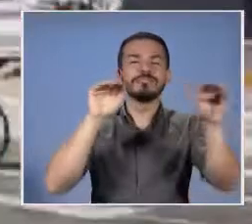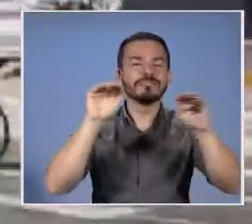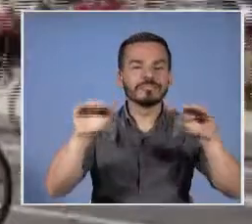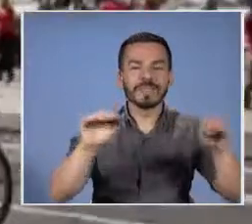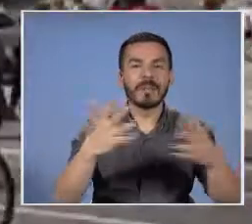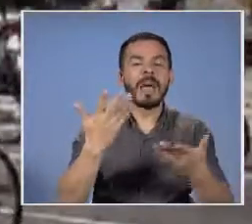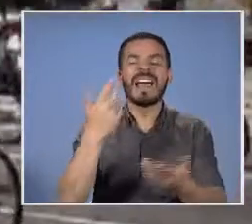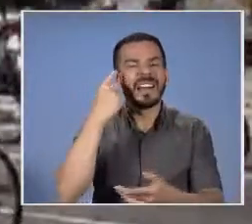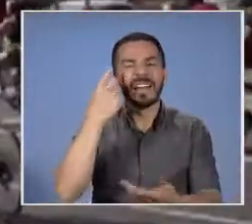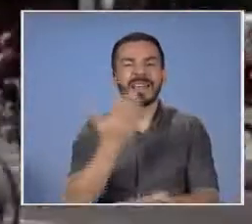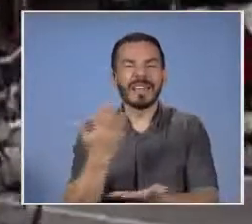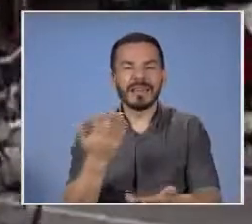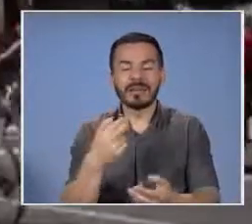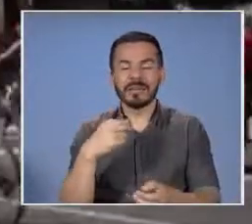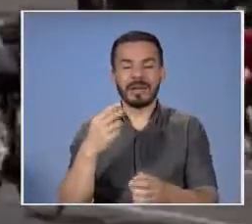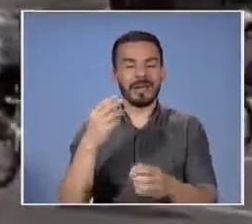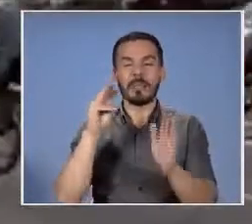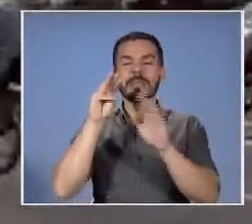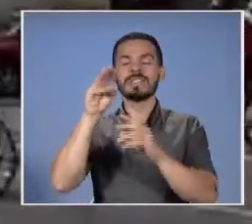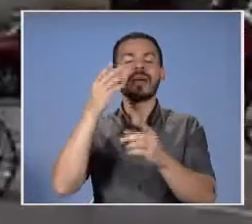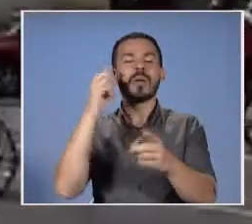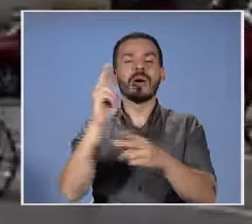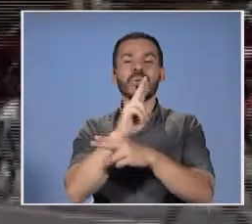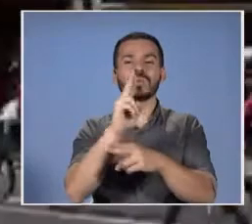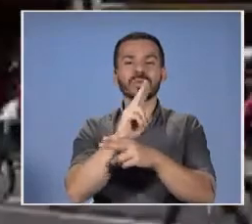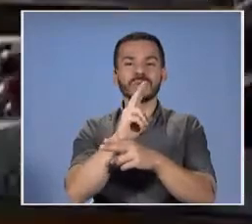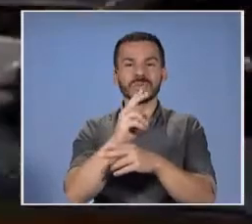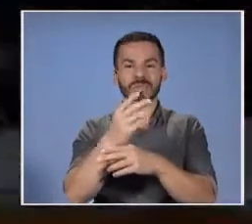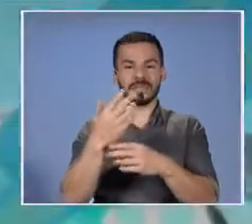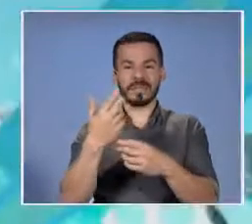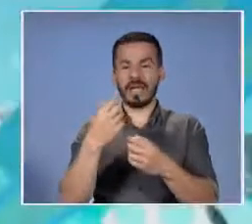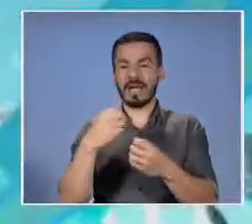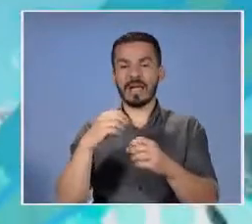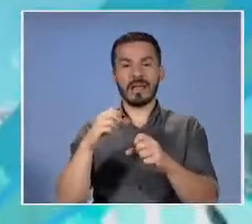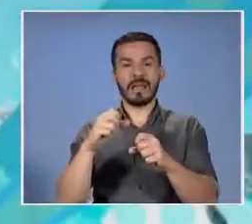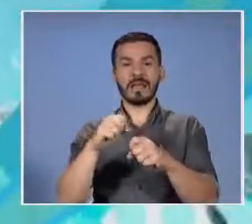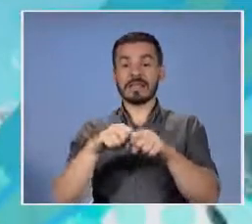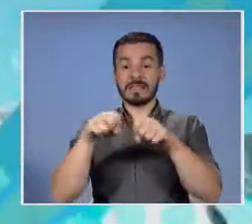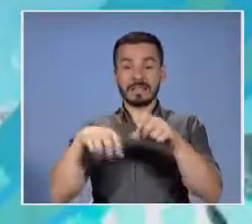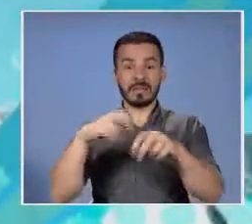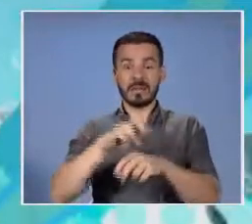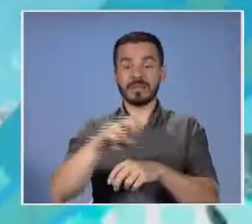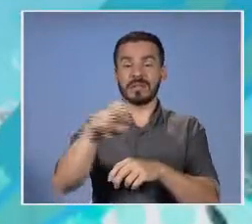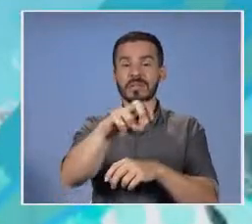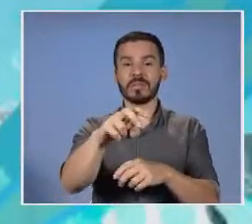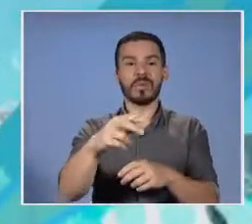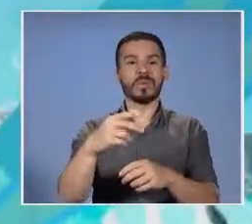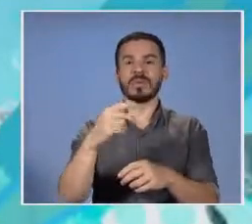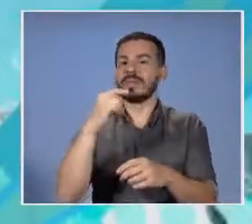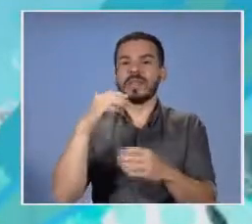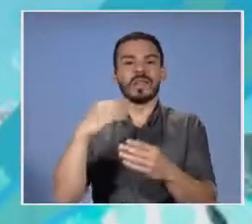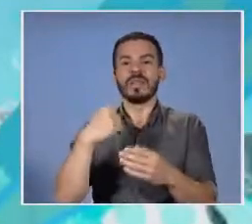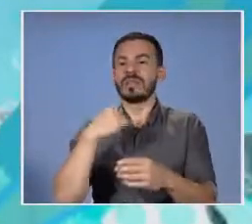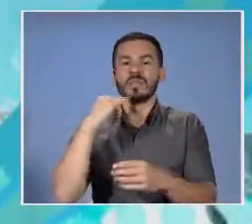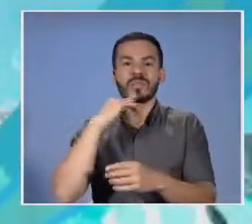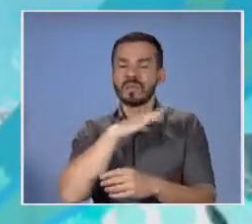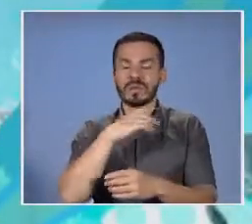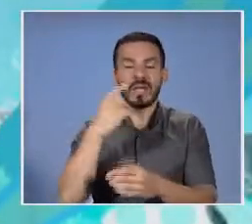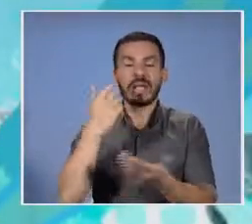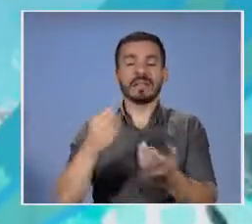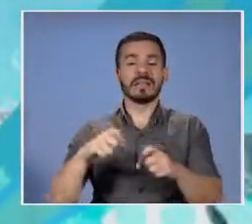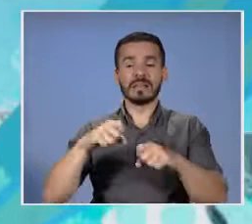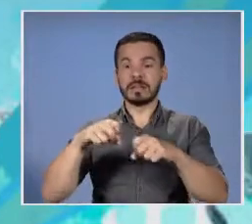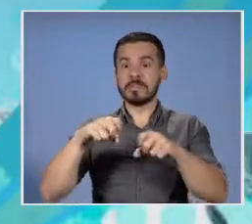utilizar transporte no contaminantes, utilizar las ciclovías y a utilizar transporte que esté en pro